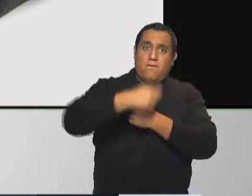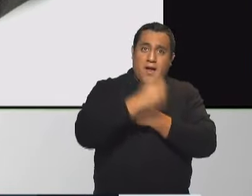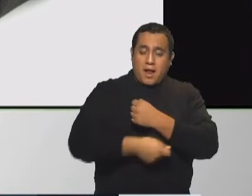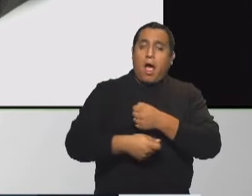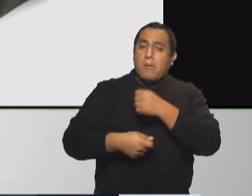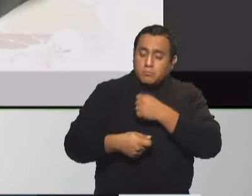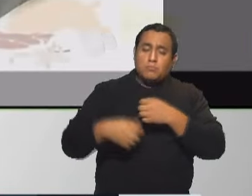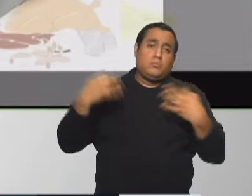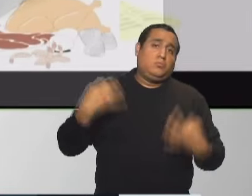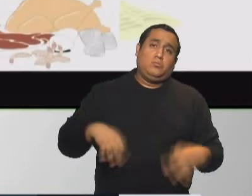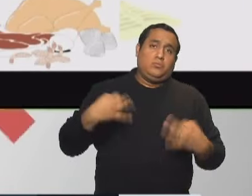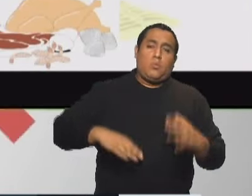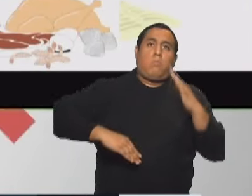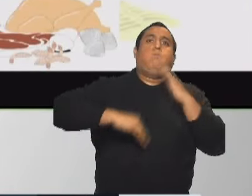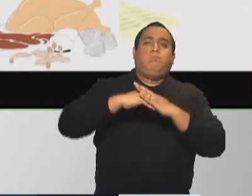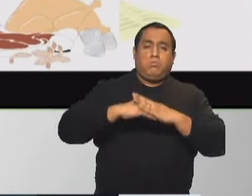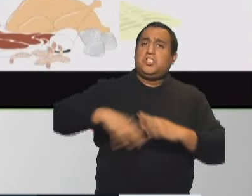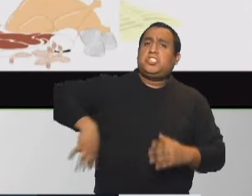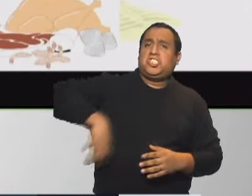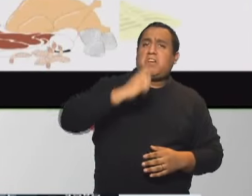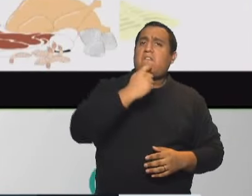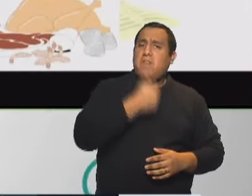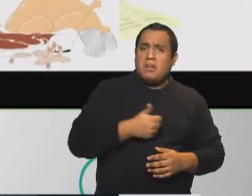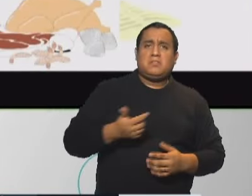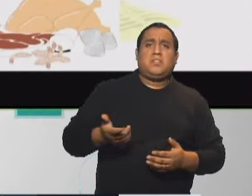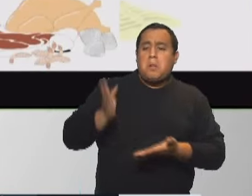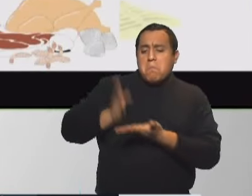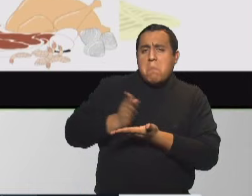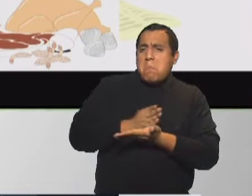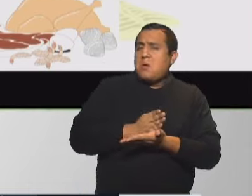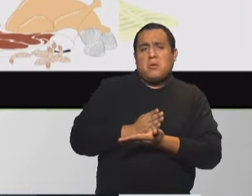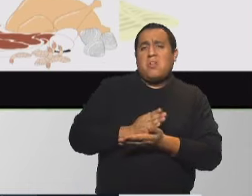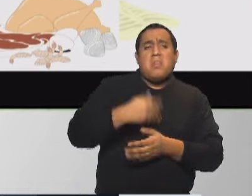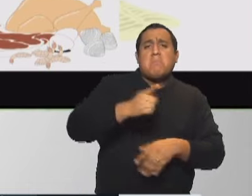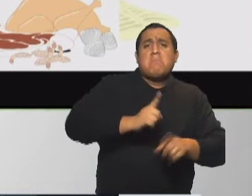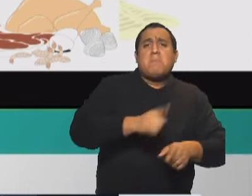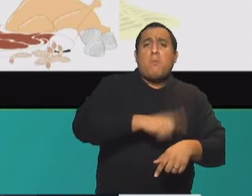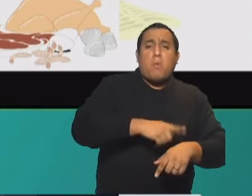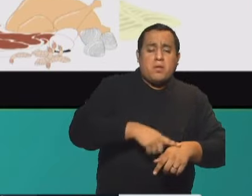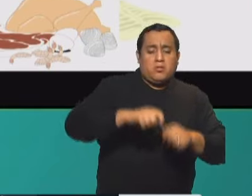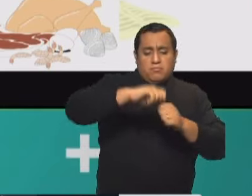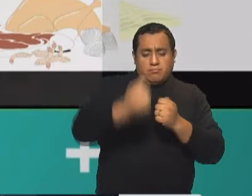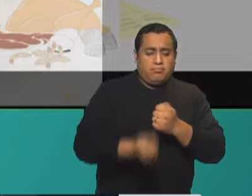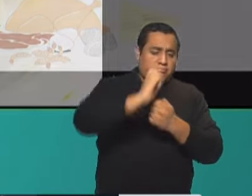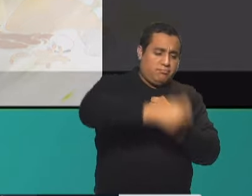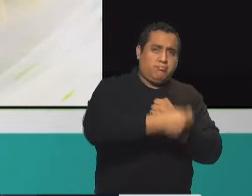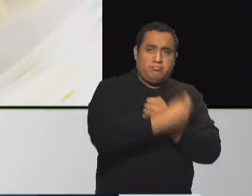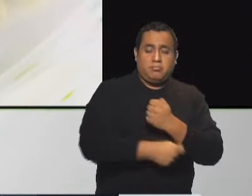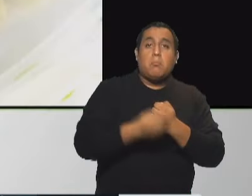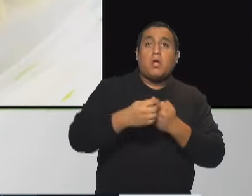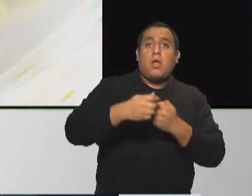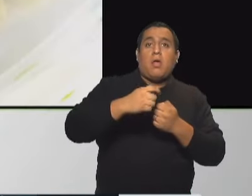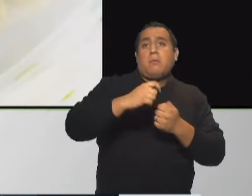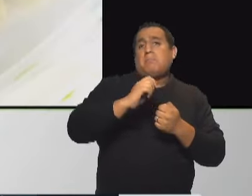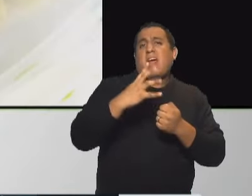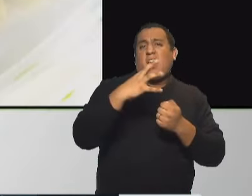que da mucha saciedad, que es fácil de llevar. No hace falta llevar la cortada, la peleas en el momento para que no se te ponga negra. Si tenés un poco